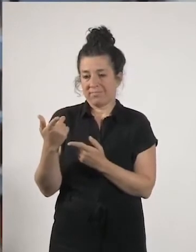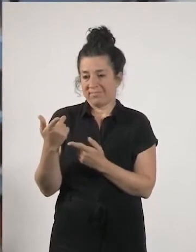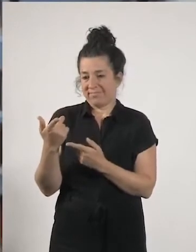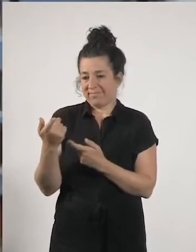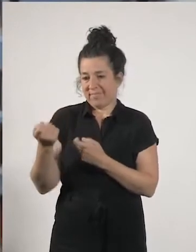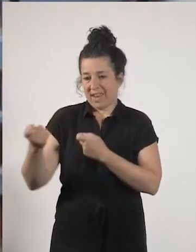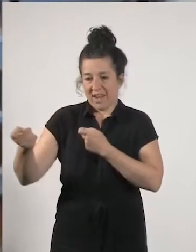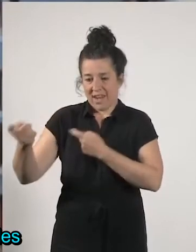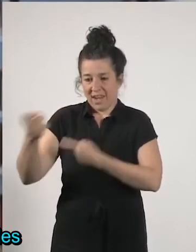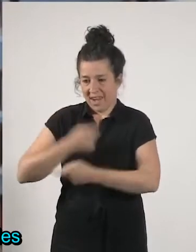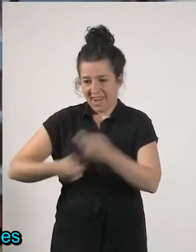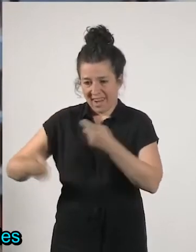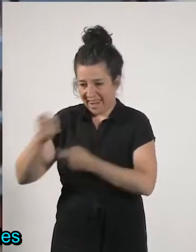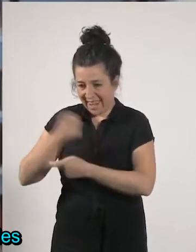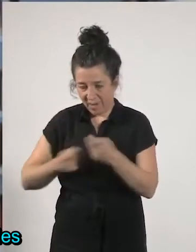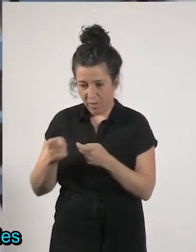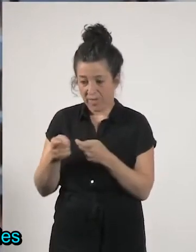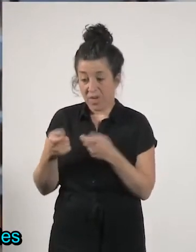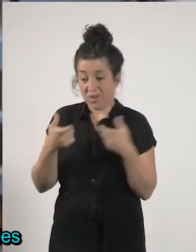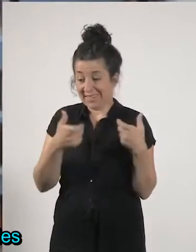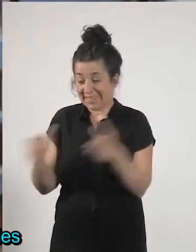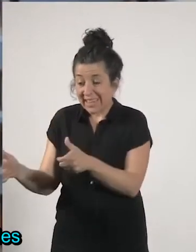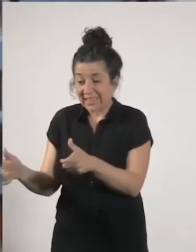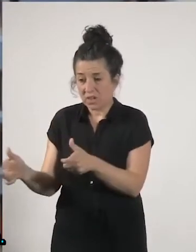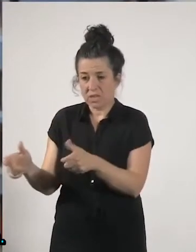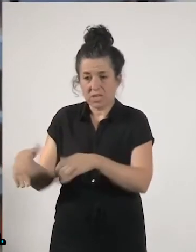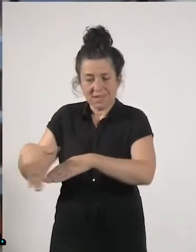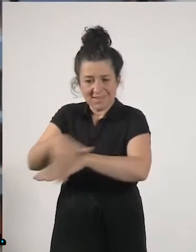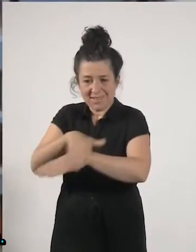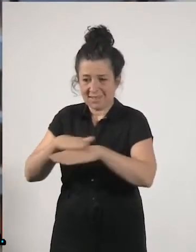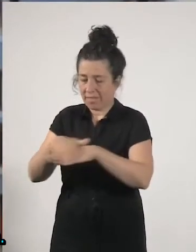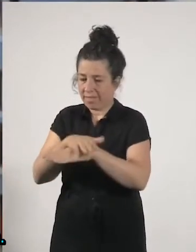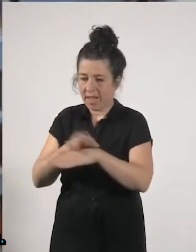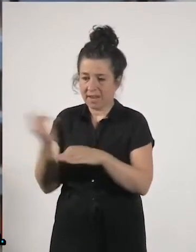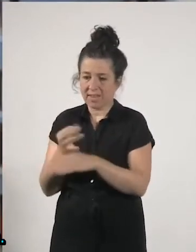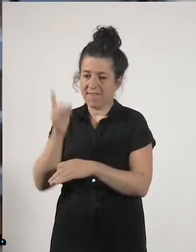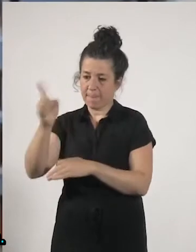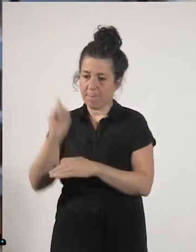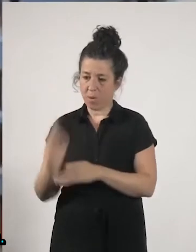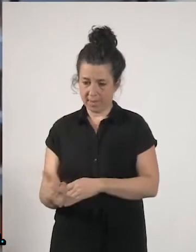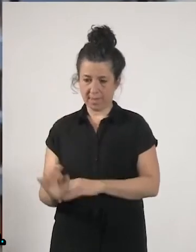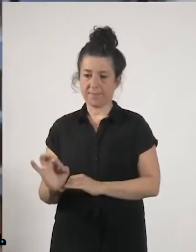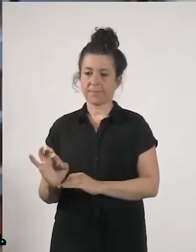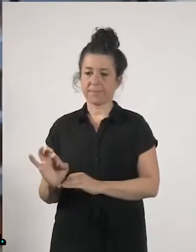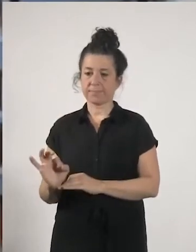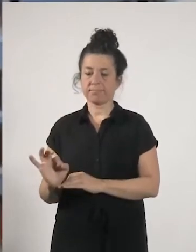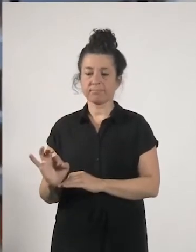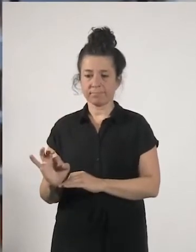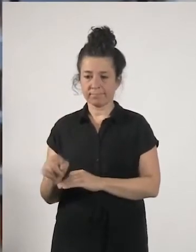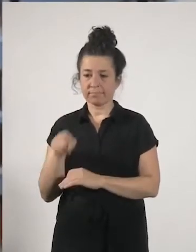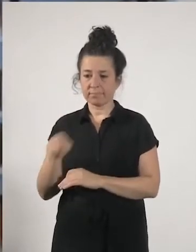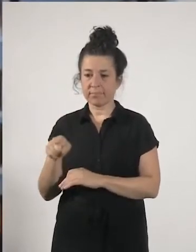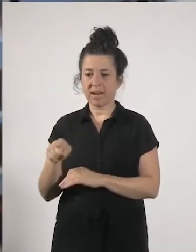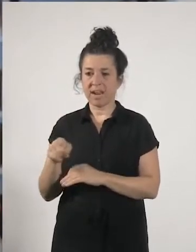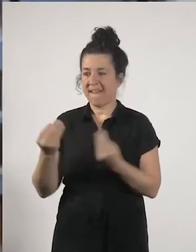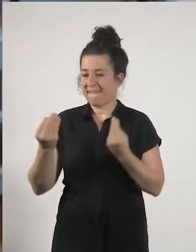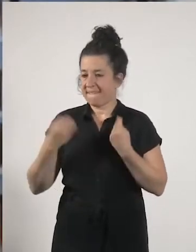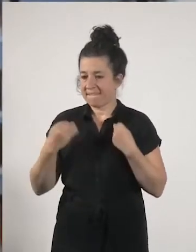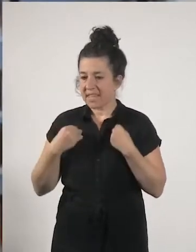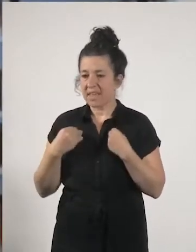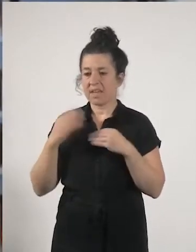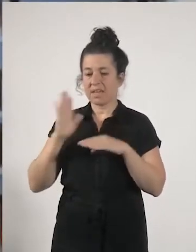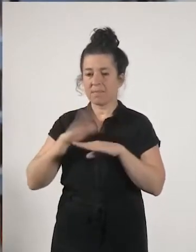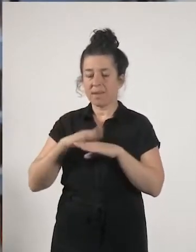prohibida en estos sectores que son esenciales para la vida y para la sostenibilidad de la vida no no se puede